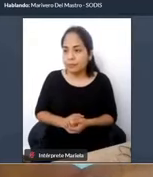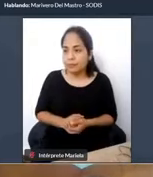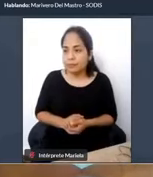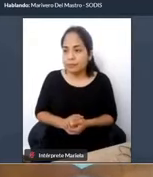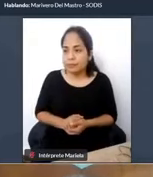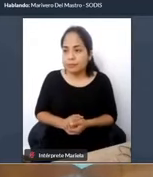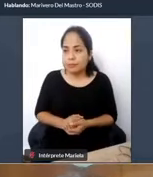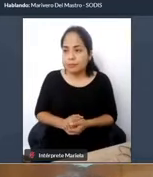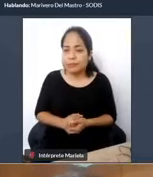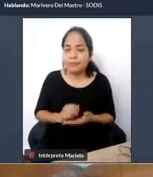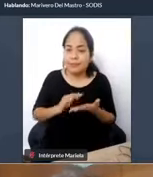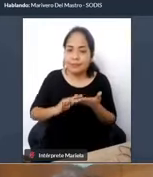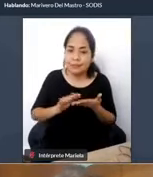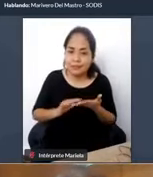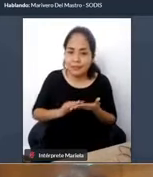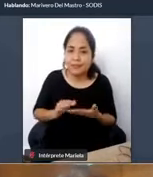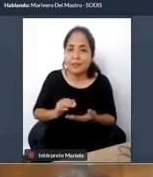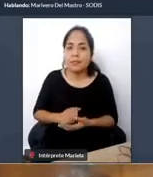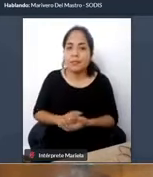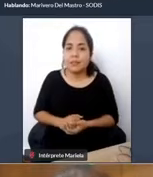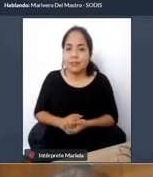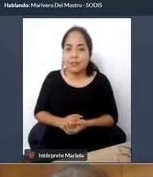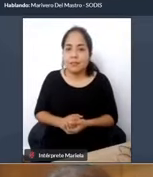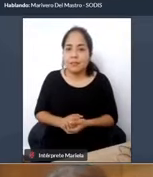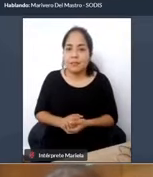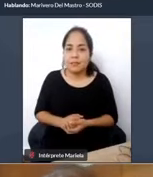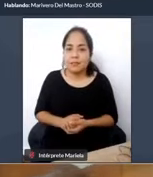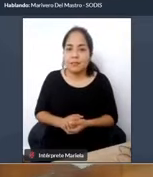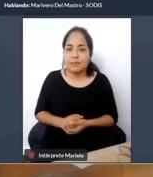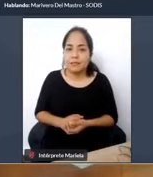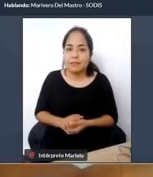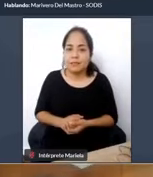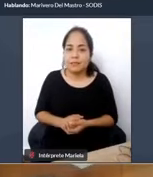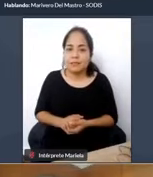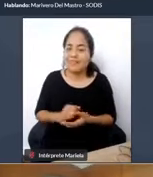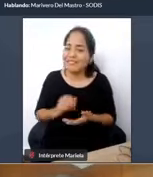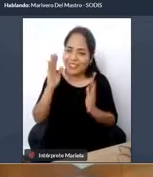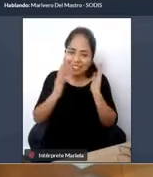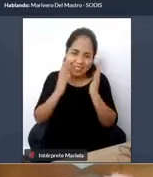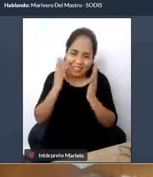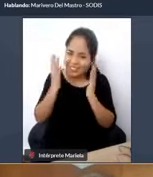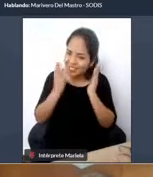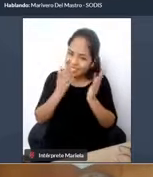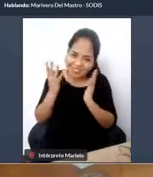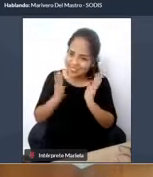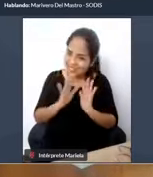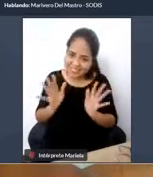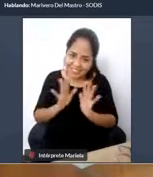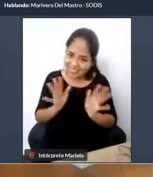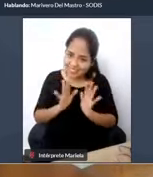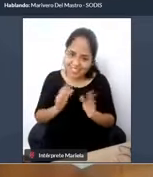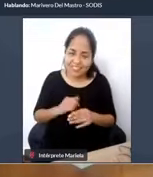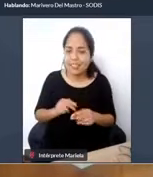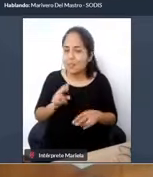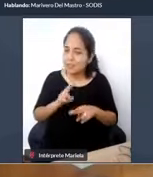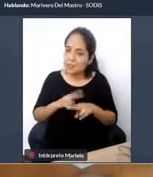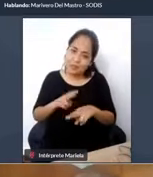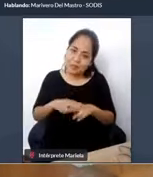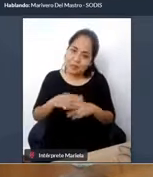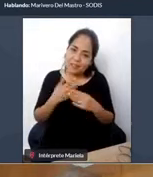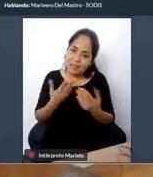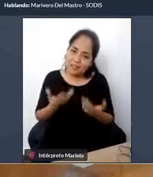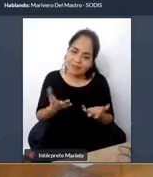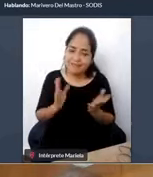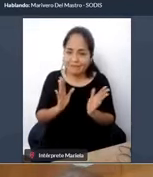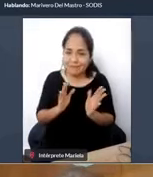Disculpen. Que tengo acá... No te preocupes. No, es propio de esta cuarentena